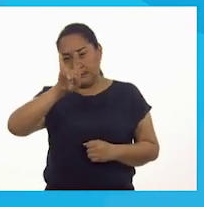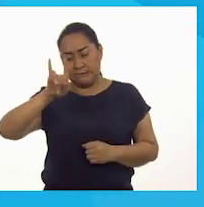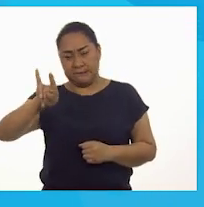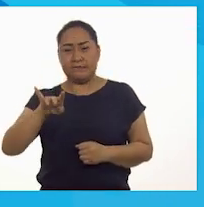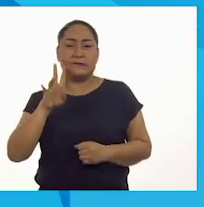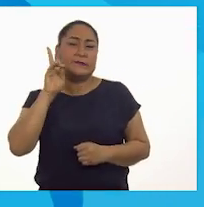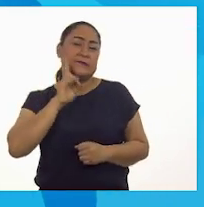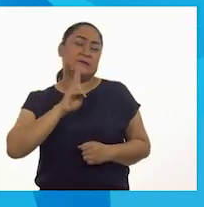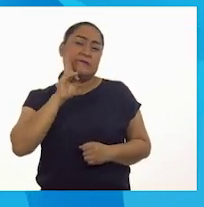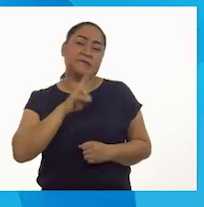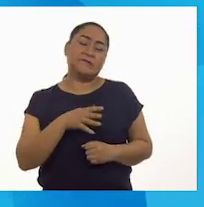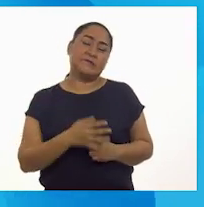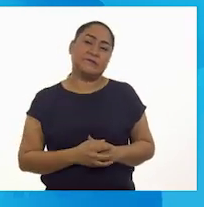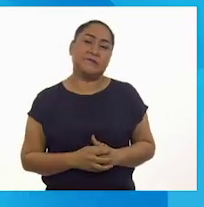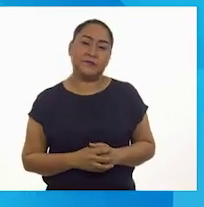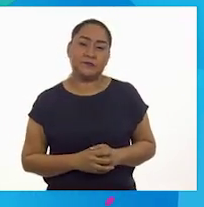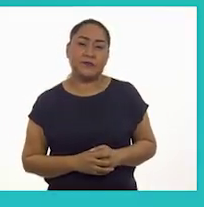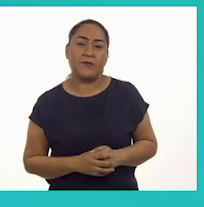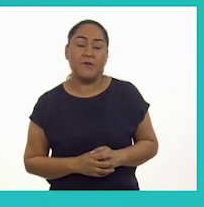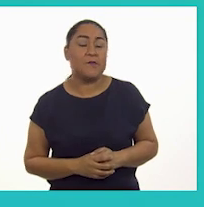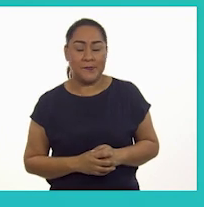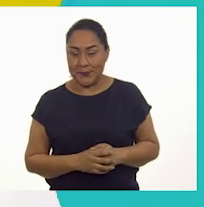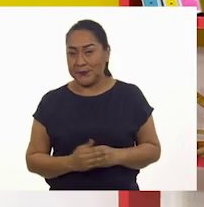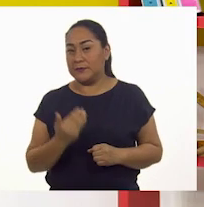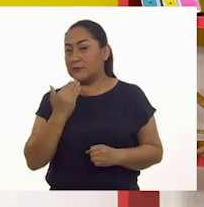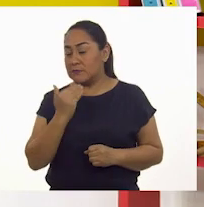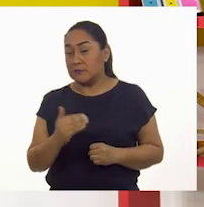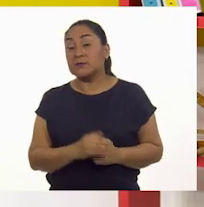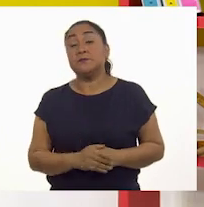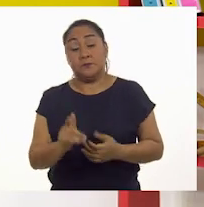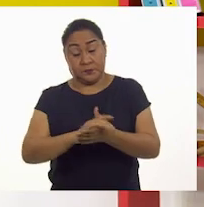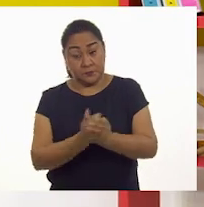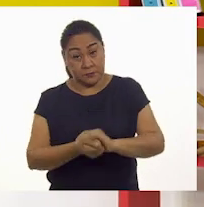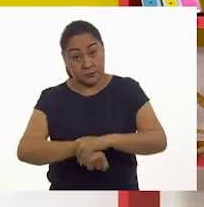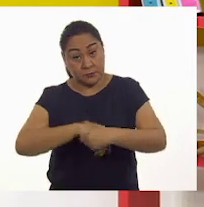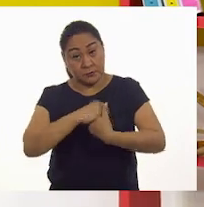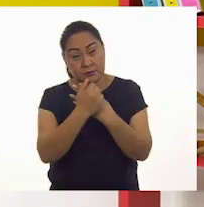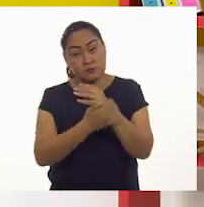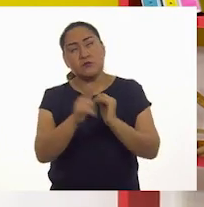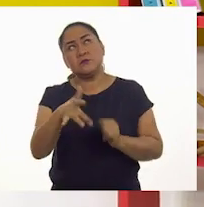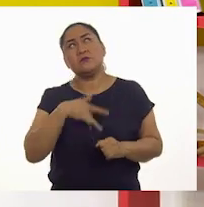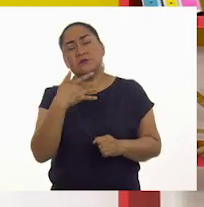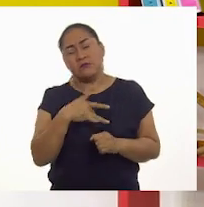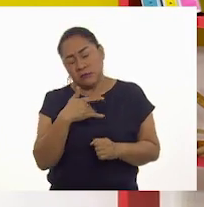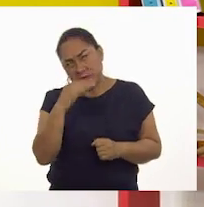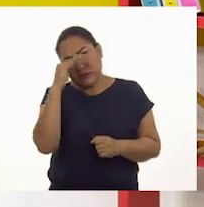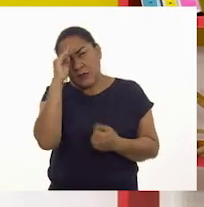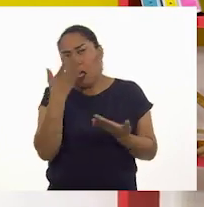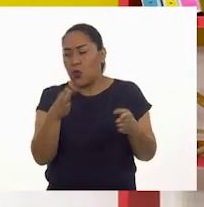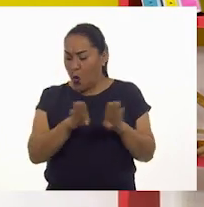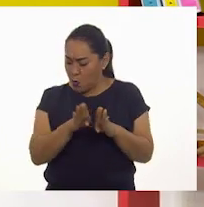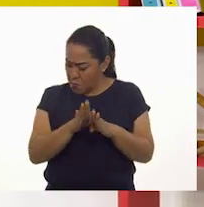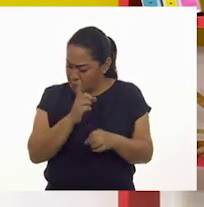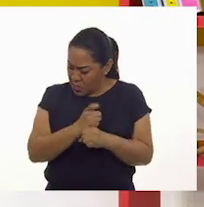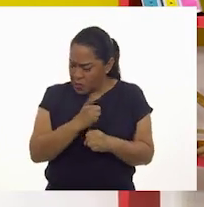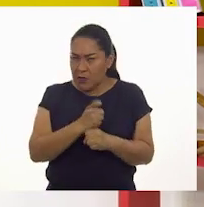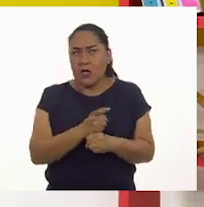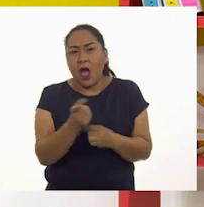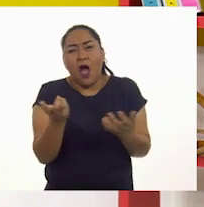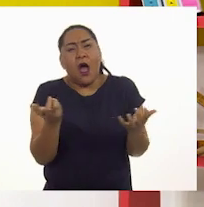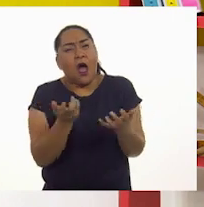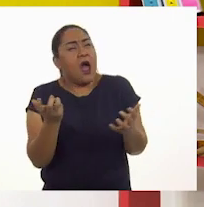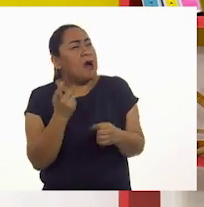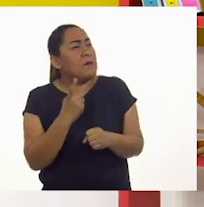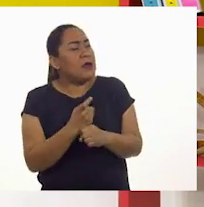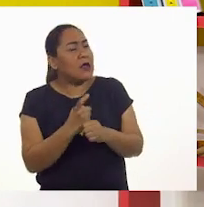A ver... ¡Ay, ya no hay! Muy bien. Para lavarse las manos, piensen en ese procedimiento. ¿Qué tenemos que realizar